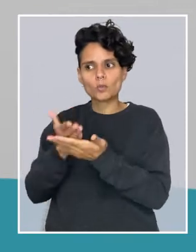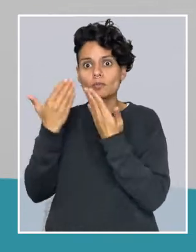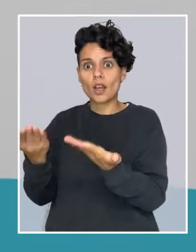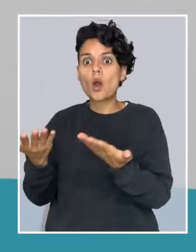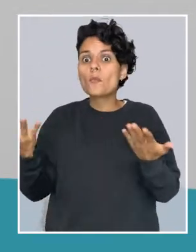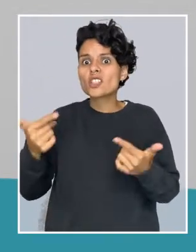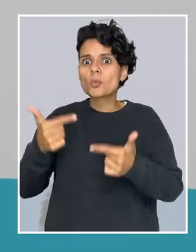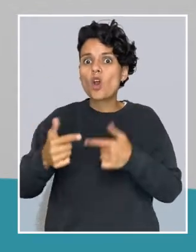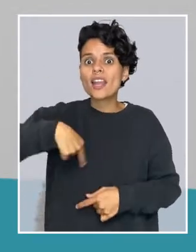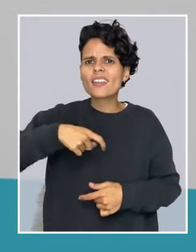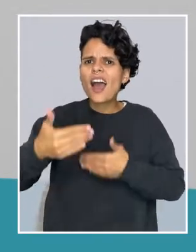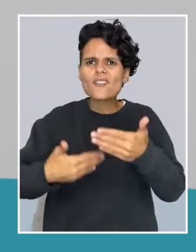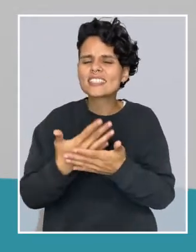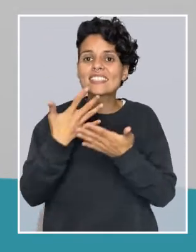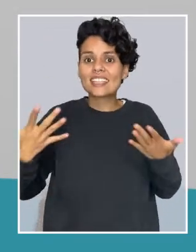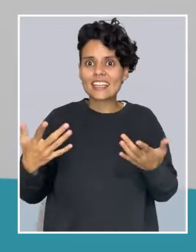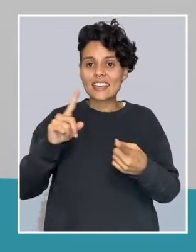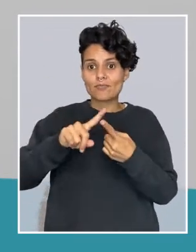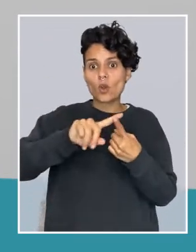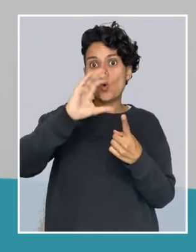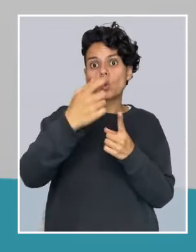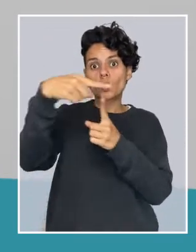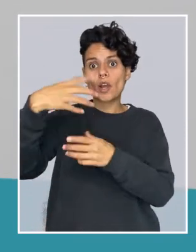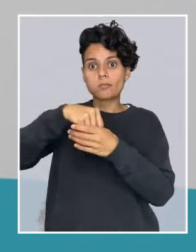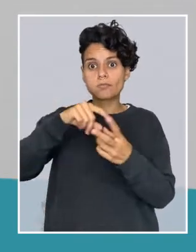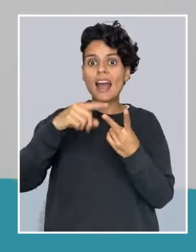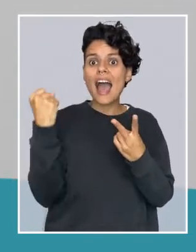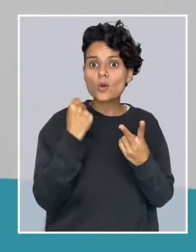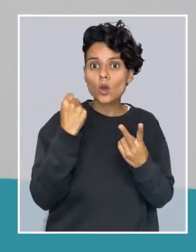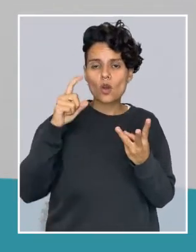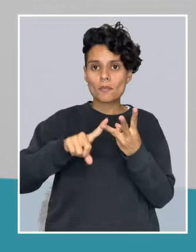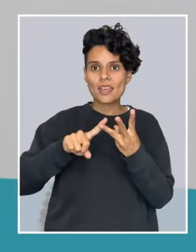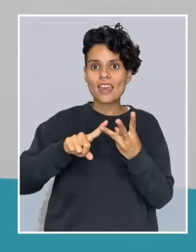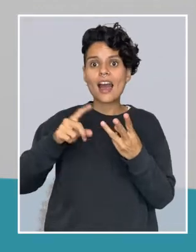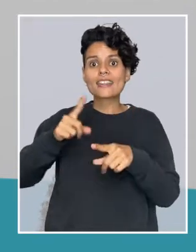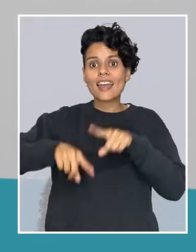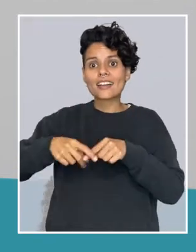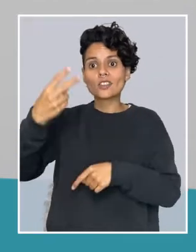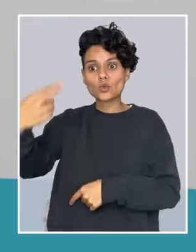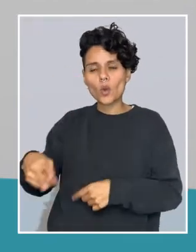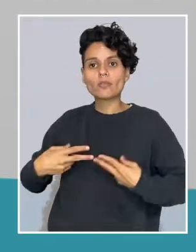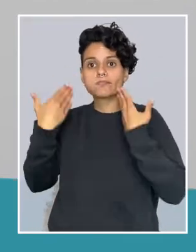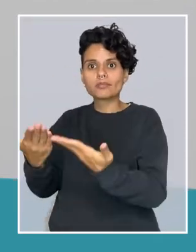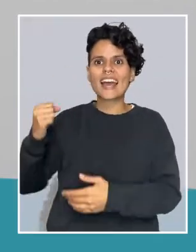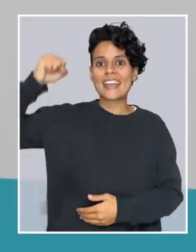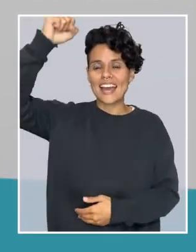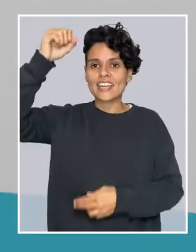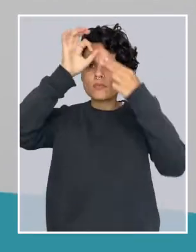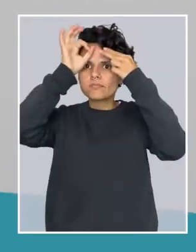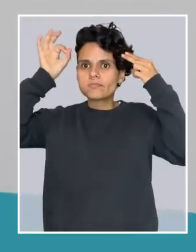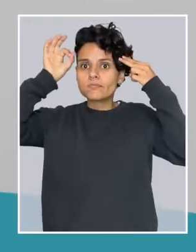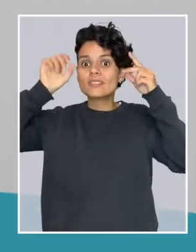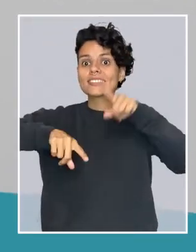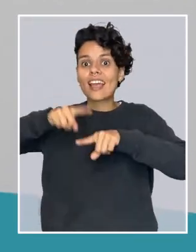nosotros los pueblos originarios. Por eso, promoveremos políticas interculturales, autonomía y restitución territorial. ¡Jayaya!